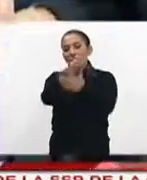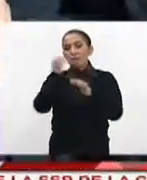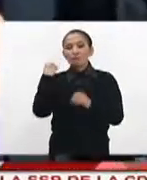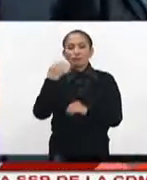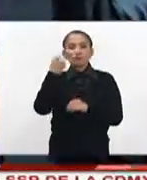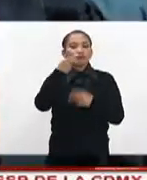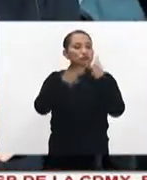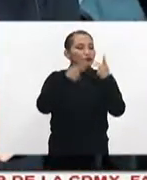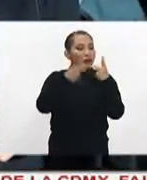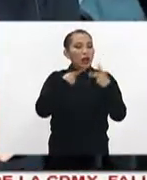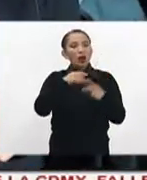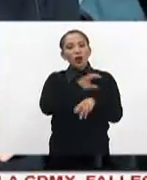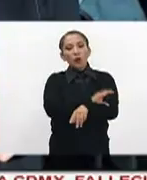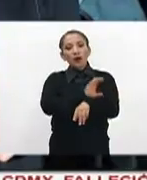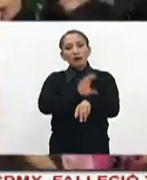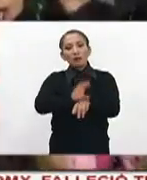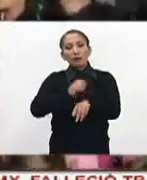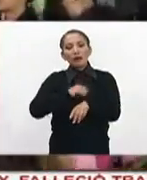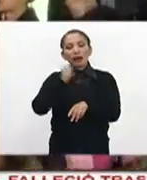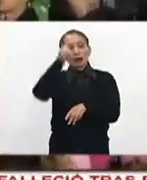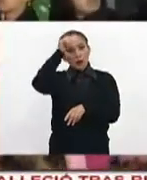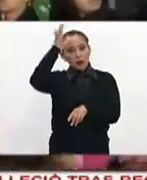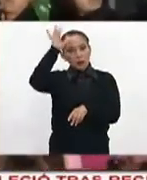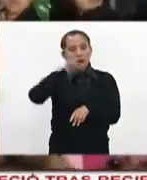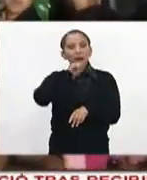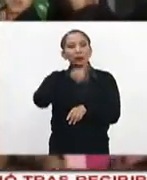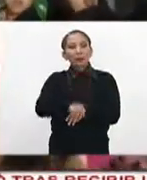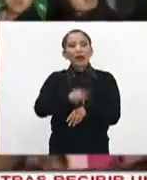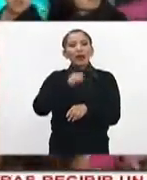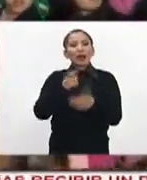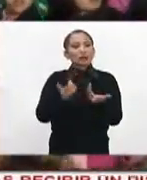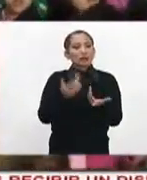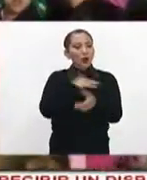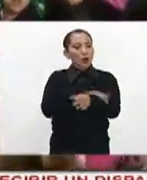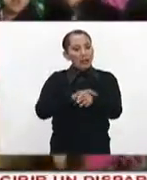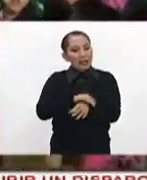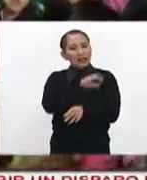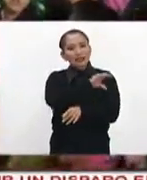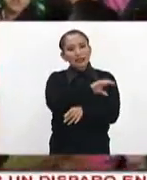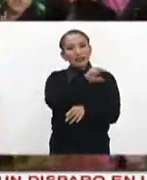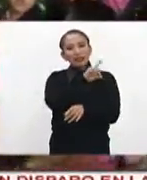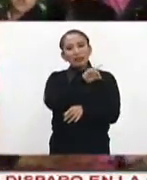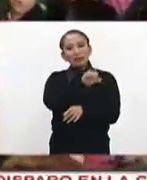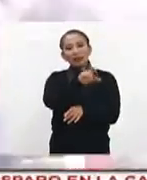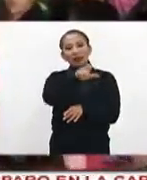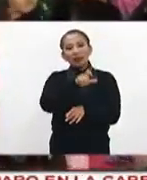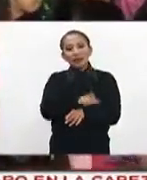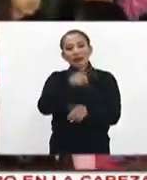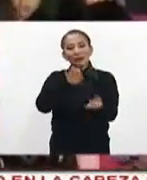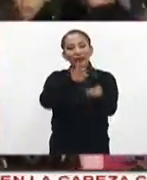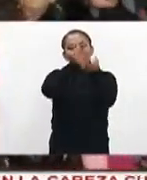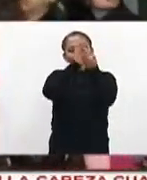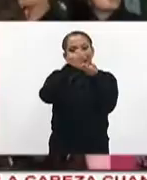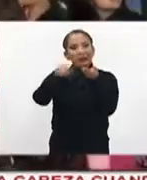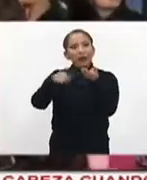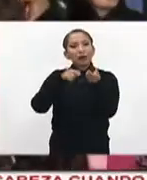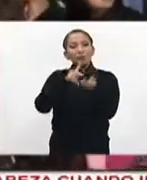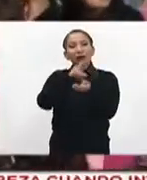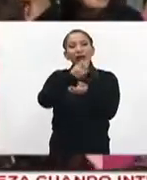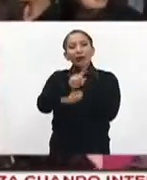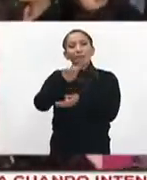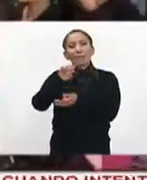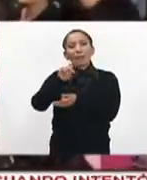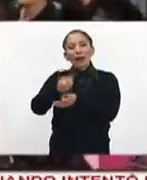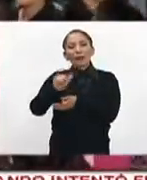en Coajimalpa y en Cuauhtémoc, acudió a una preposada por la coalición CDMX al Frente Integrada por PRD